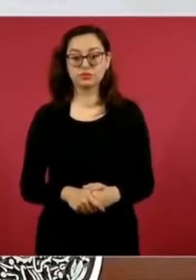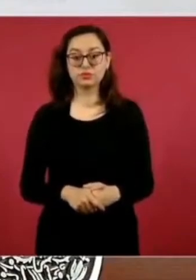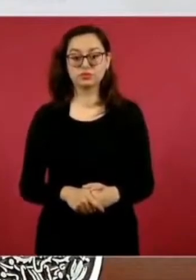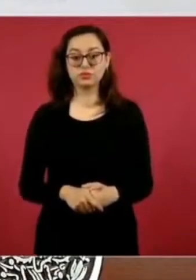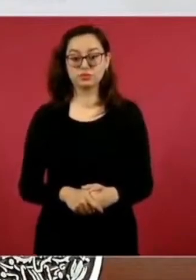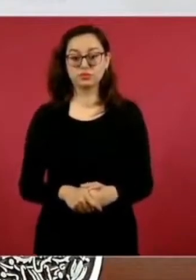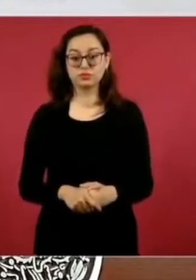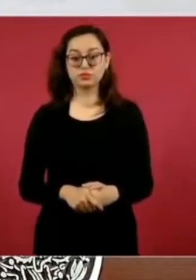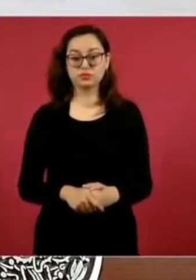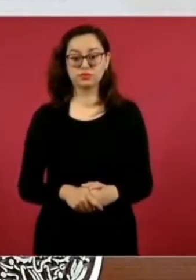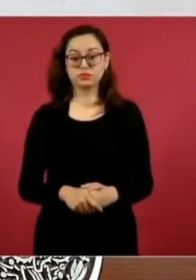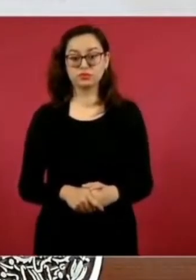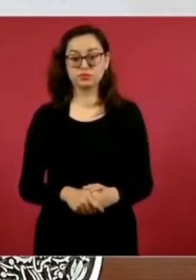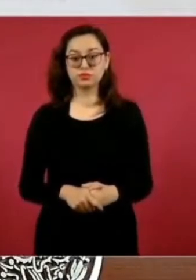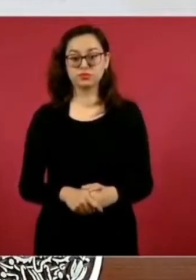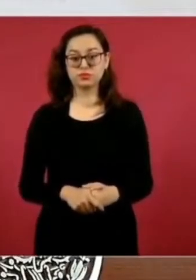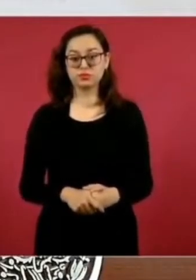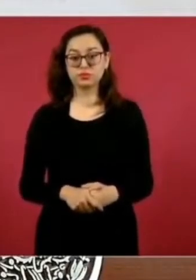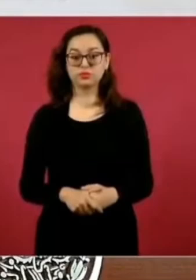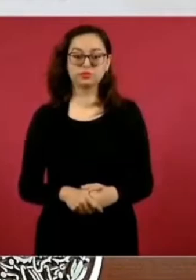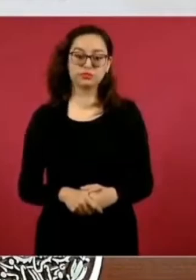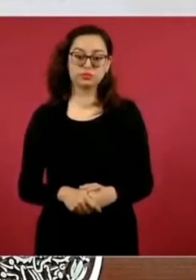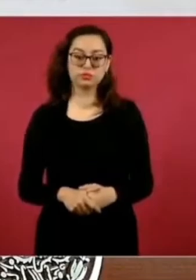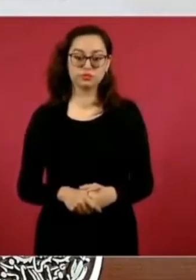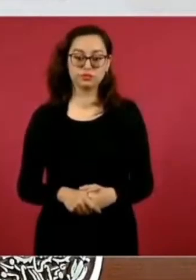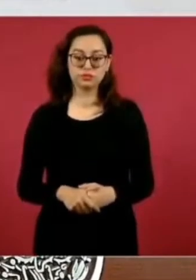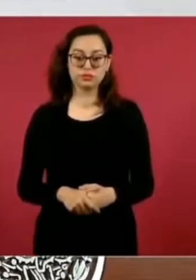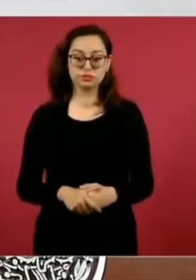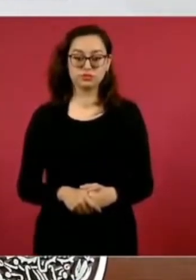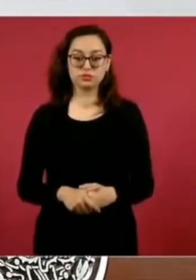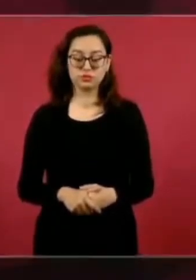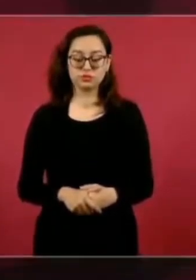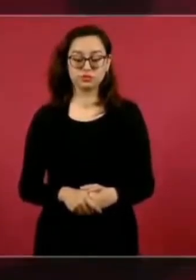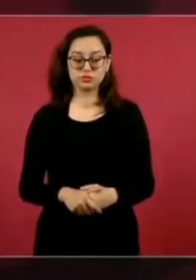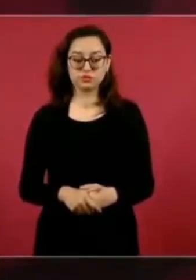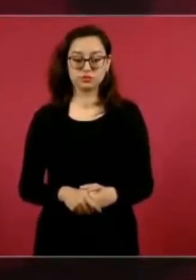más satisfacción, claro,